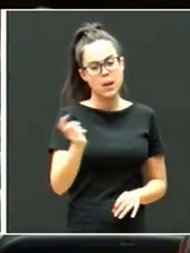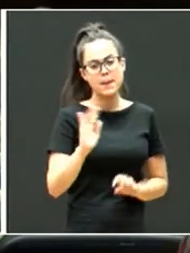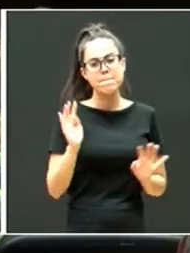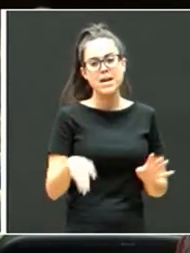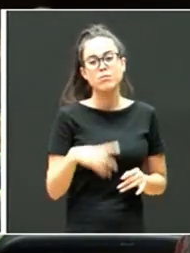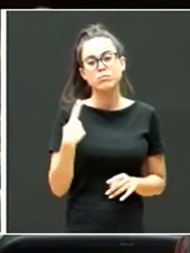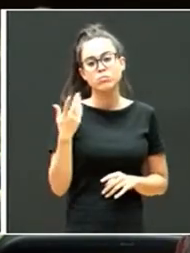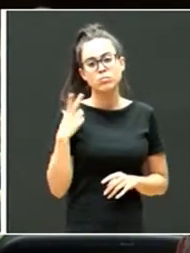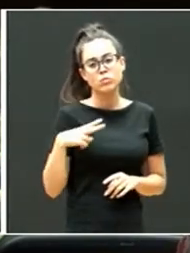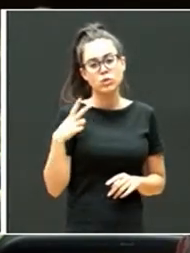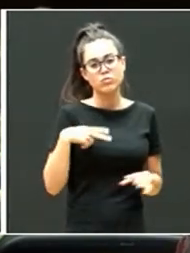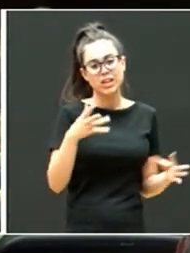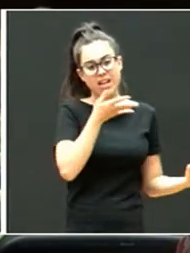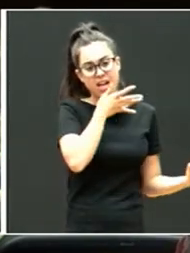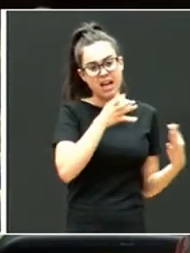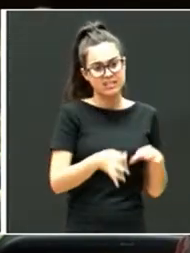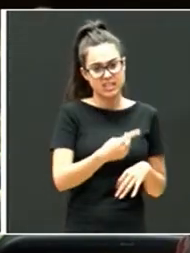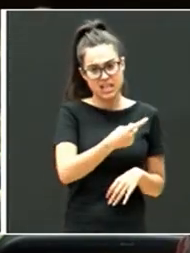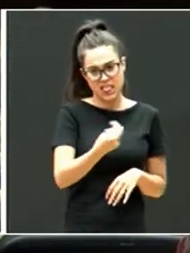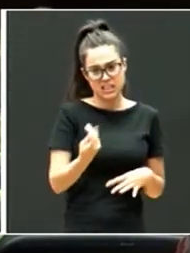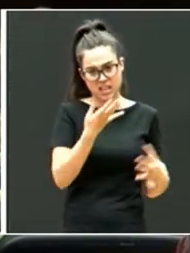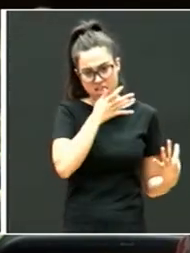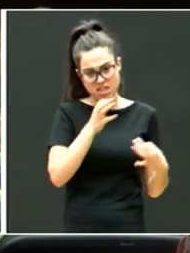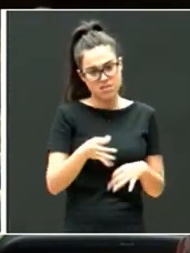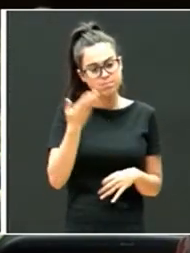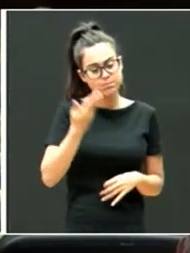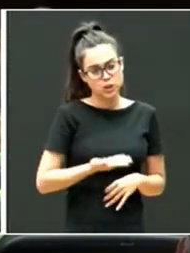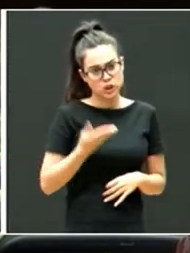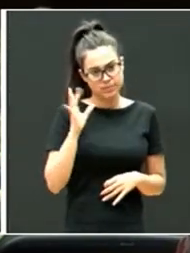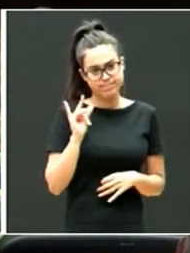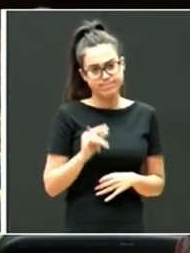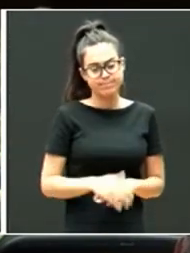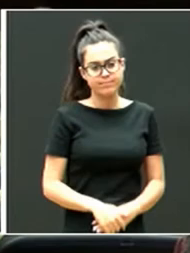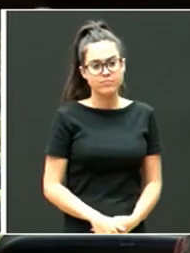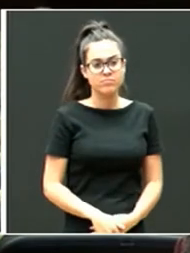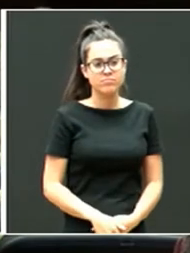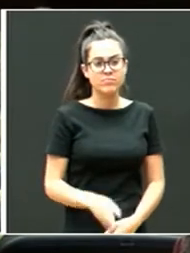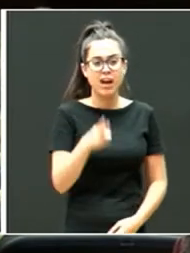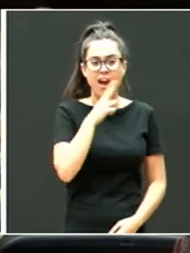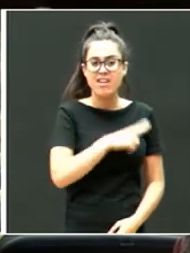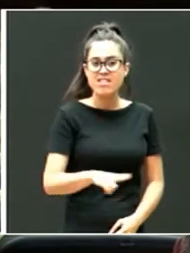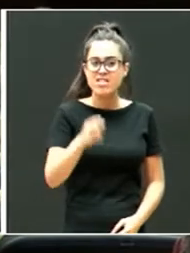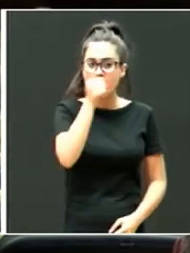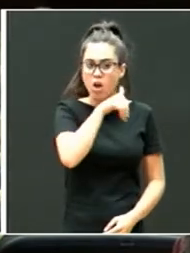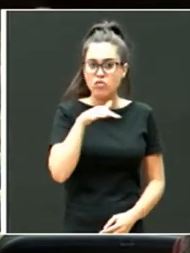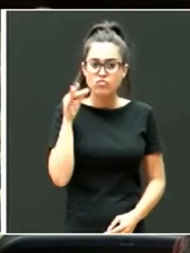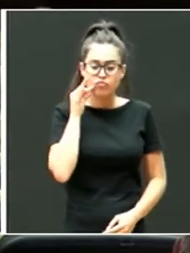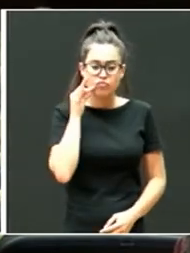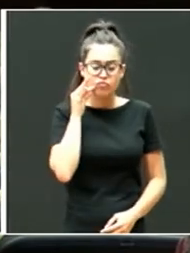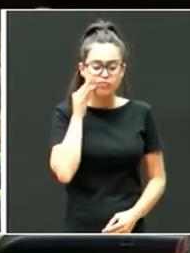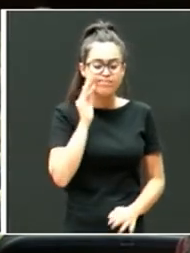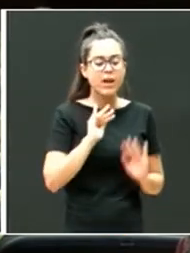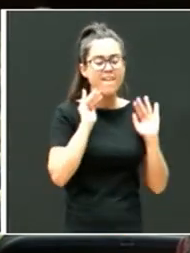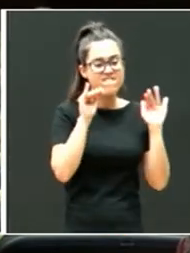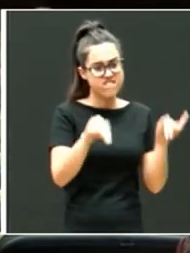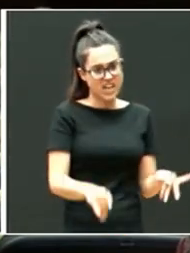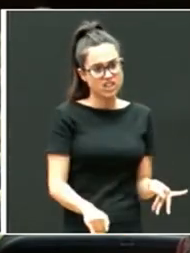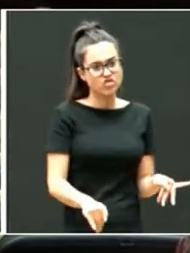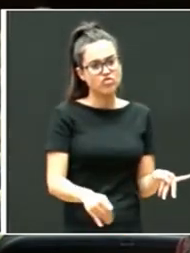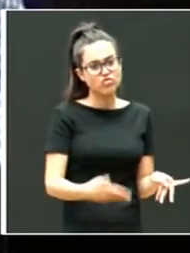atender sus necesidades. Son niños que tienen un alto porcentaje de fracaso escolar.